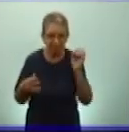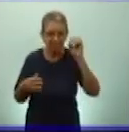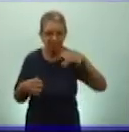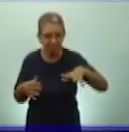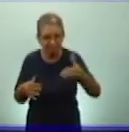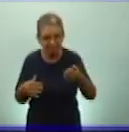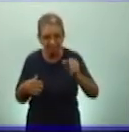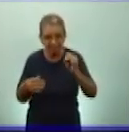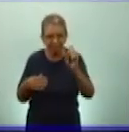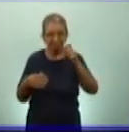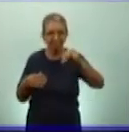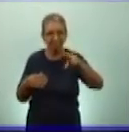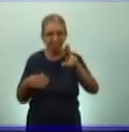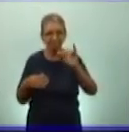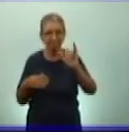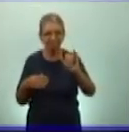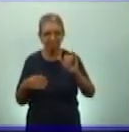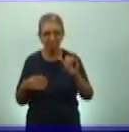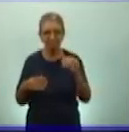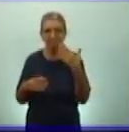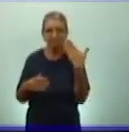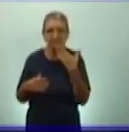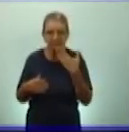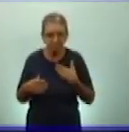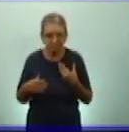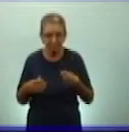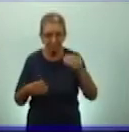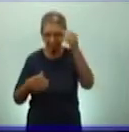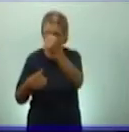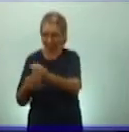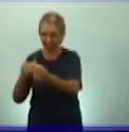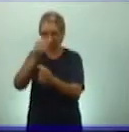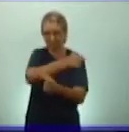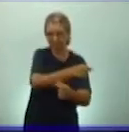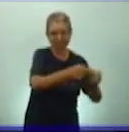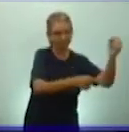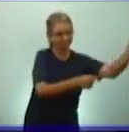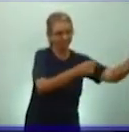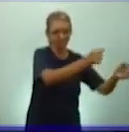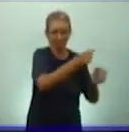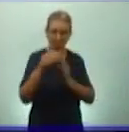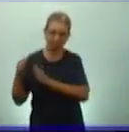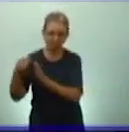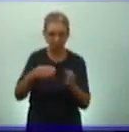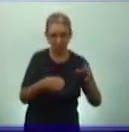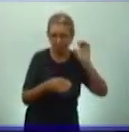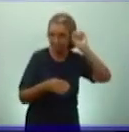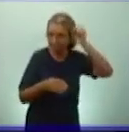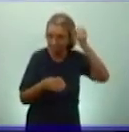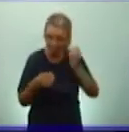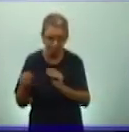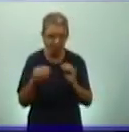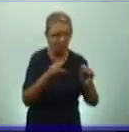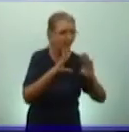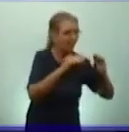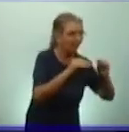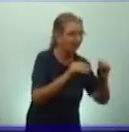señores entrenados para correr. Ellos usaban los sistemas de postas para llevar mensajes memorizados de un pueblo a otro.